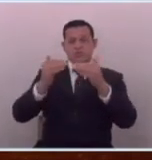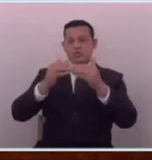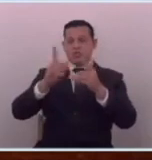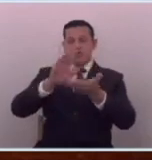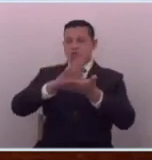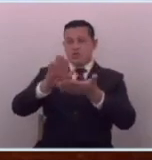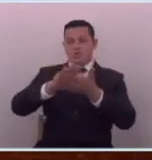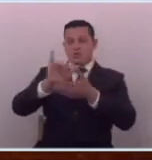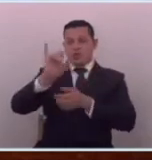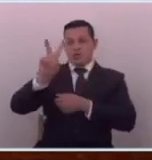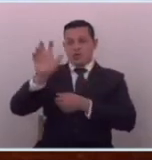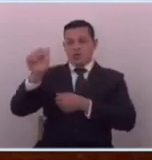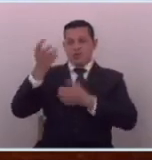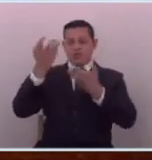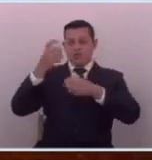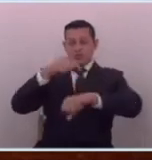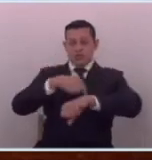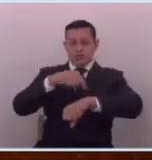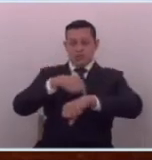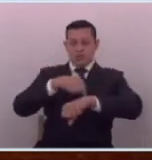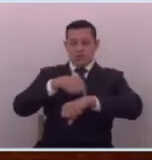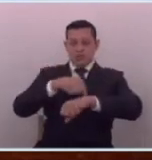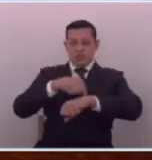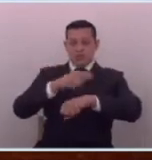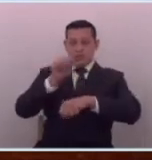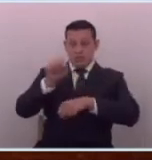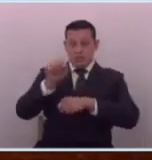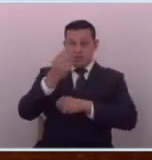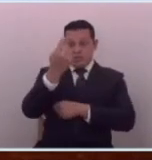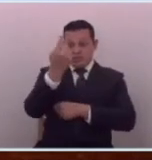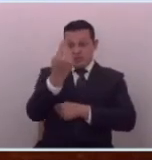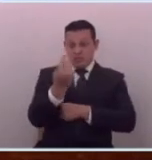pagó IVA durante mucho tiempo y eso una persona